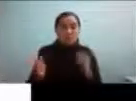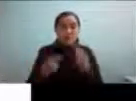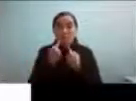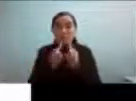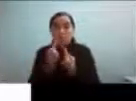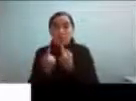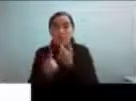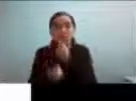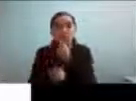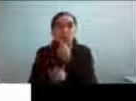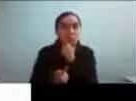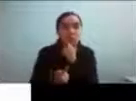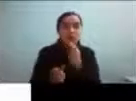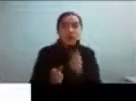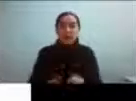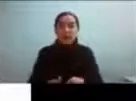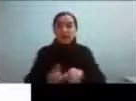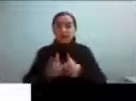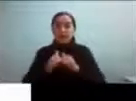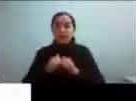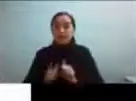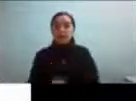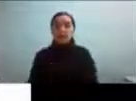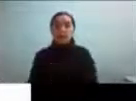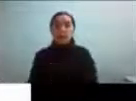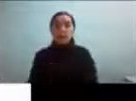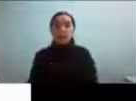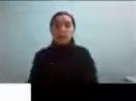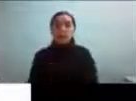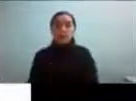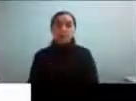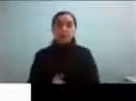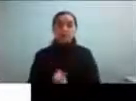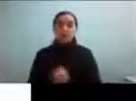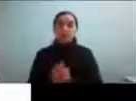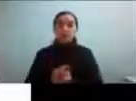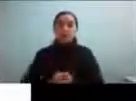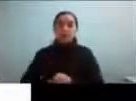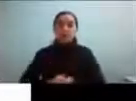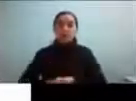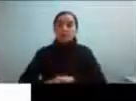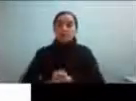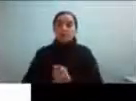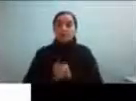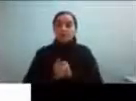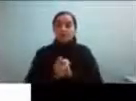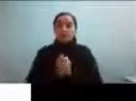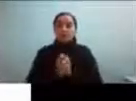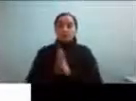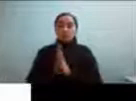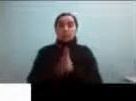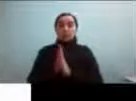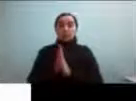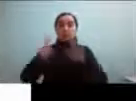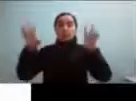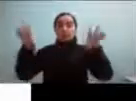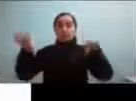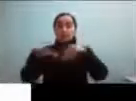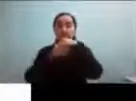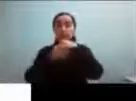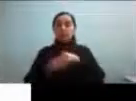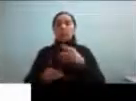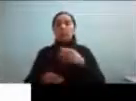ir cruzando toda la presentación primero un contenido que es bastante común en